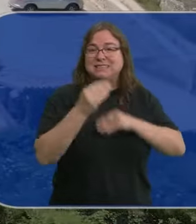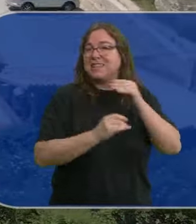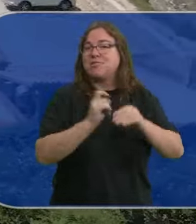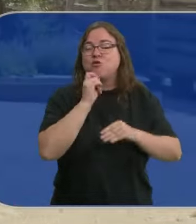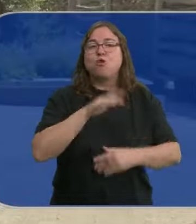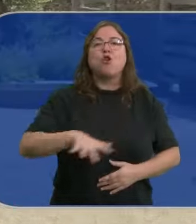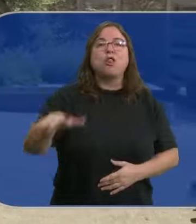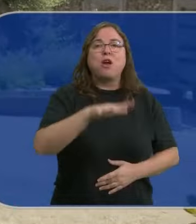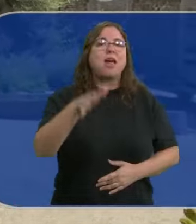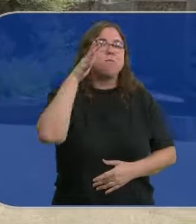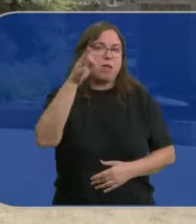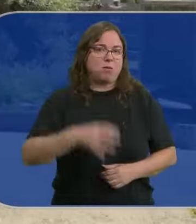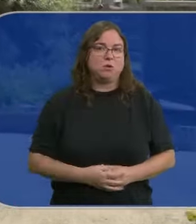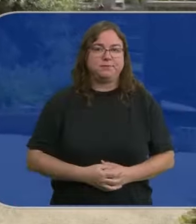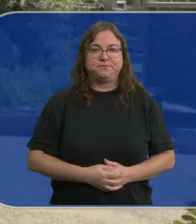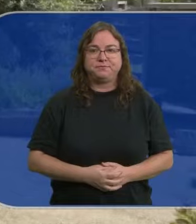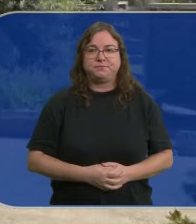realizan en las zonas rurales.